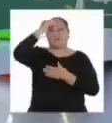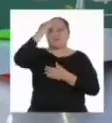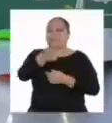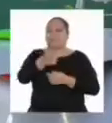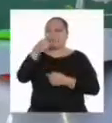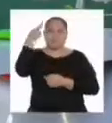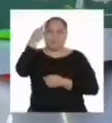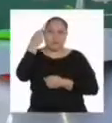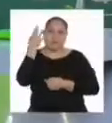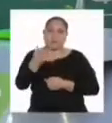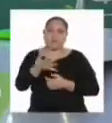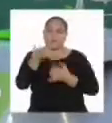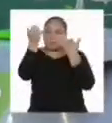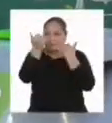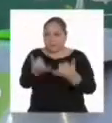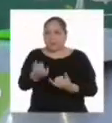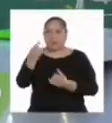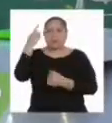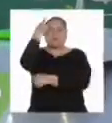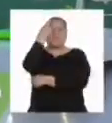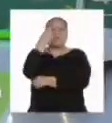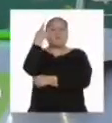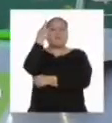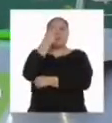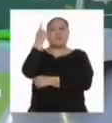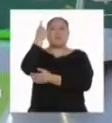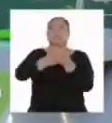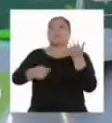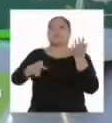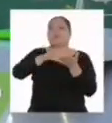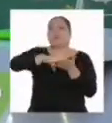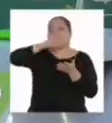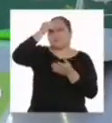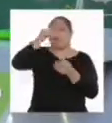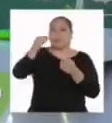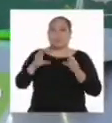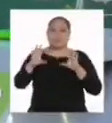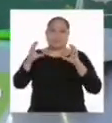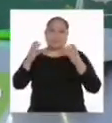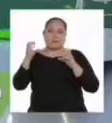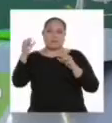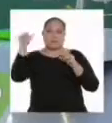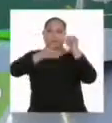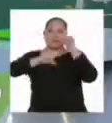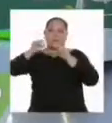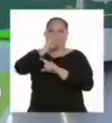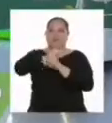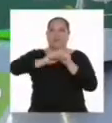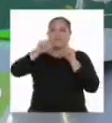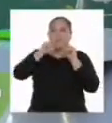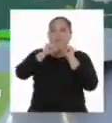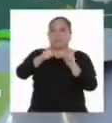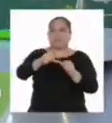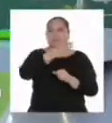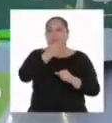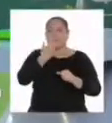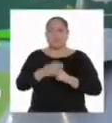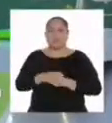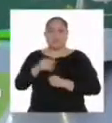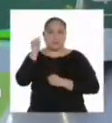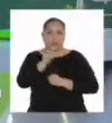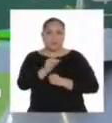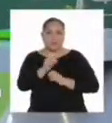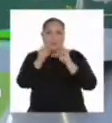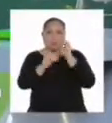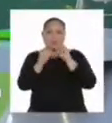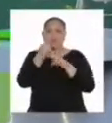Por esta razón, el día de hoy reflexionaremos sobre lo aprendido en el área de Ciencias Sociales para seguir mejorando. Y lo